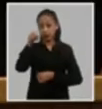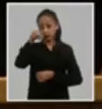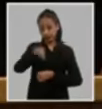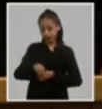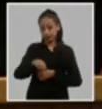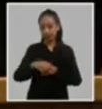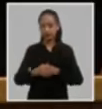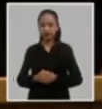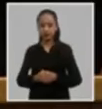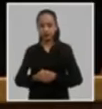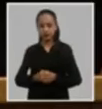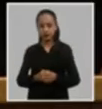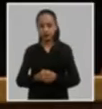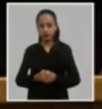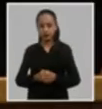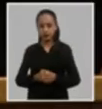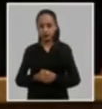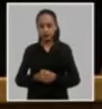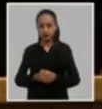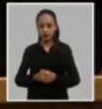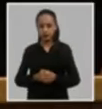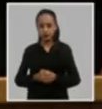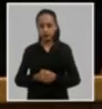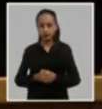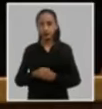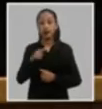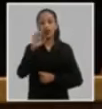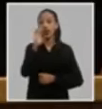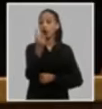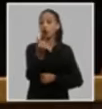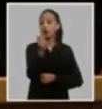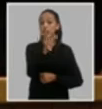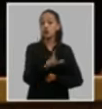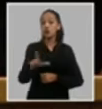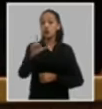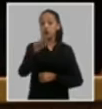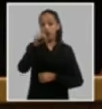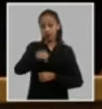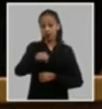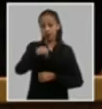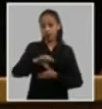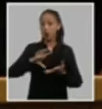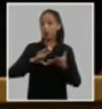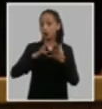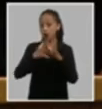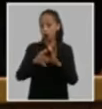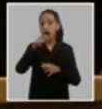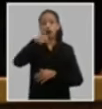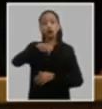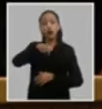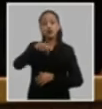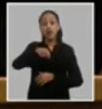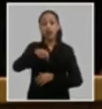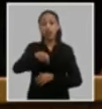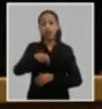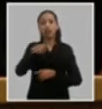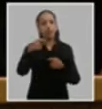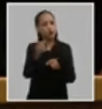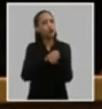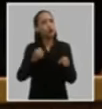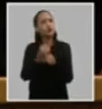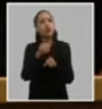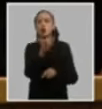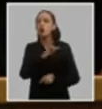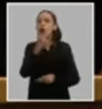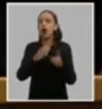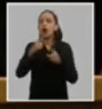conceptualización del modelo económico y social cubano de desarrollo socialista actualizada se emplee como guía